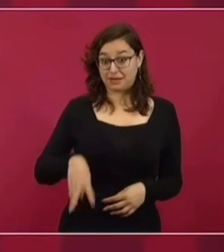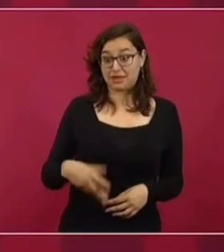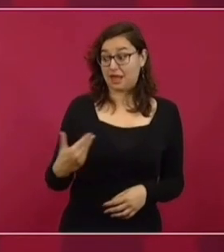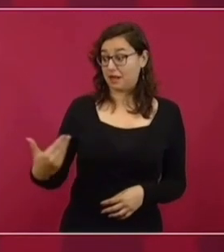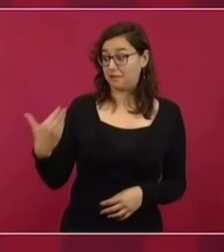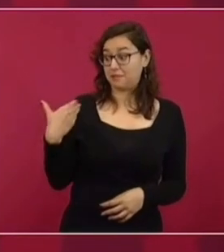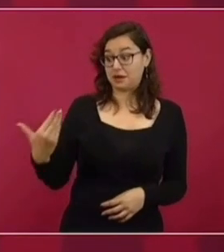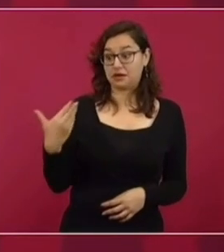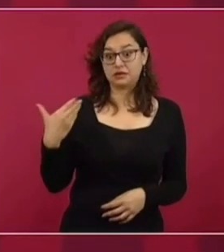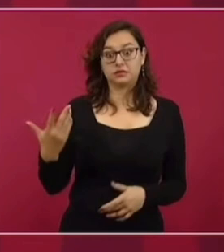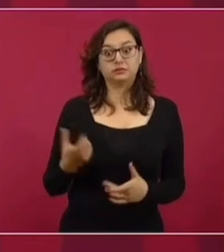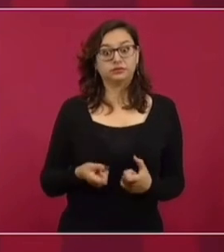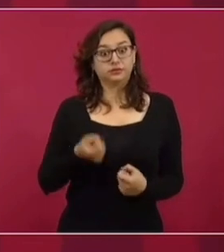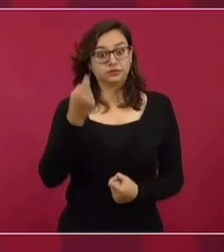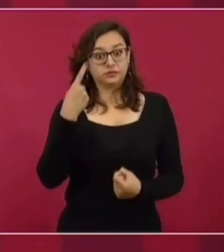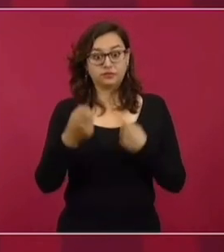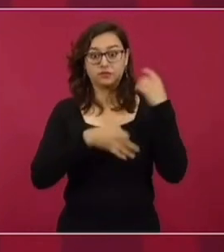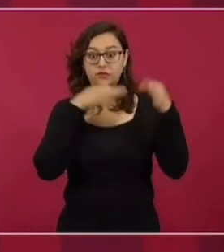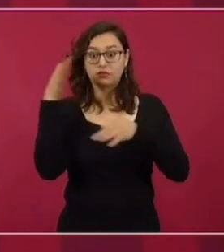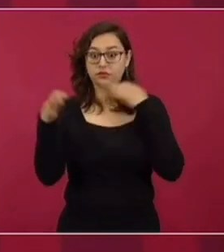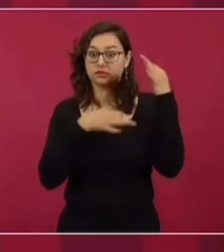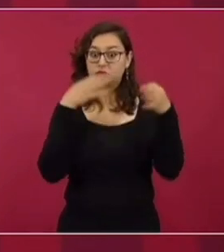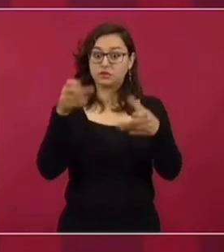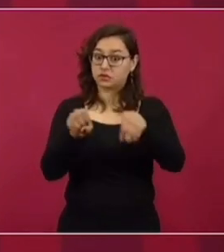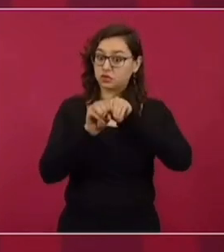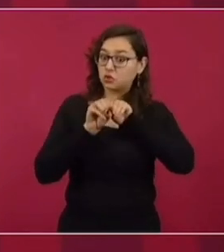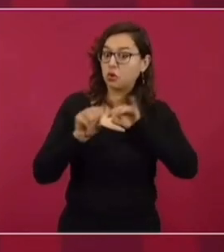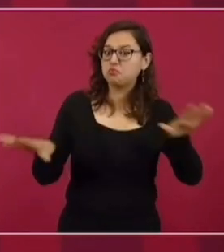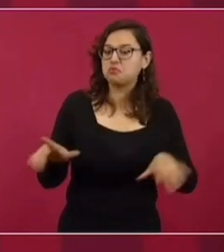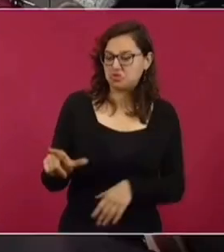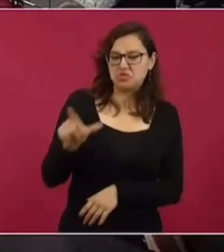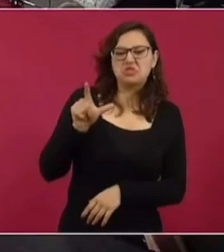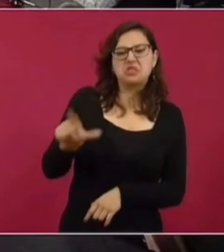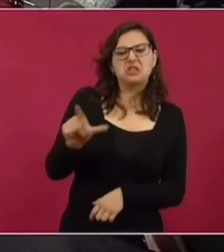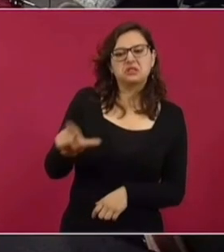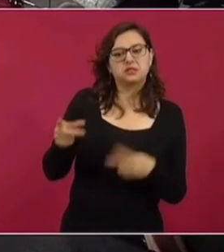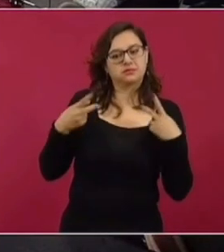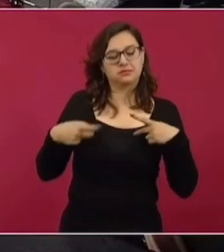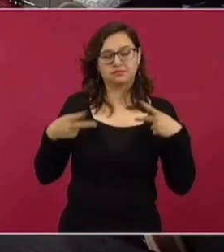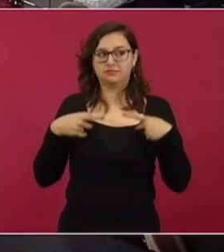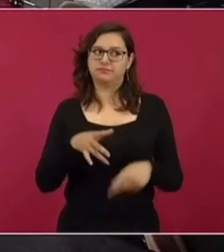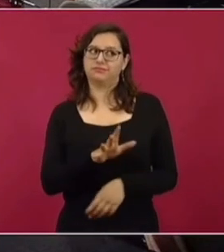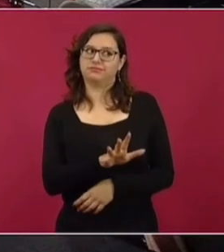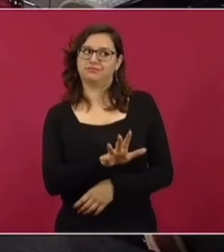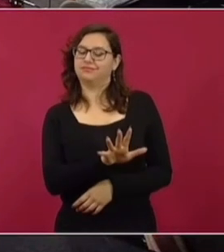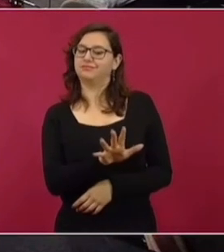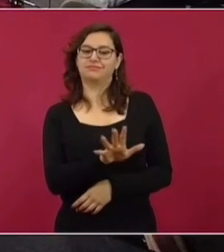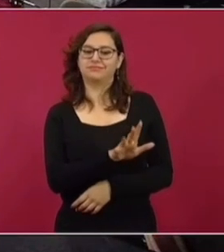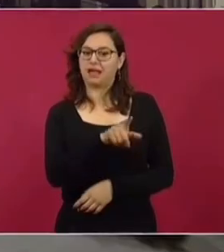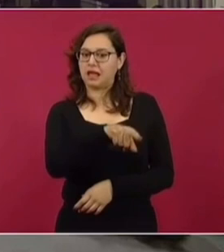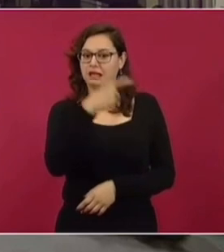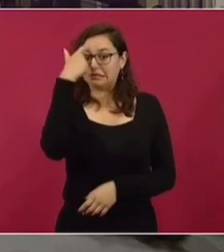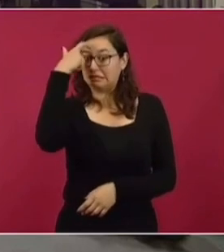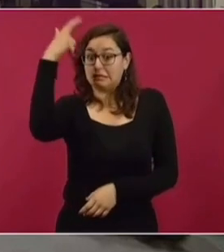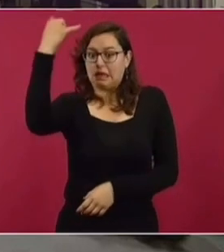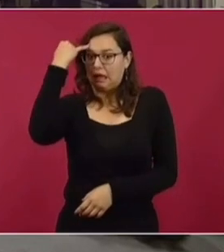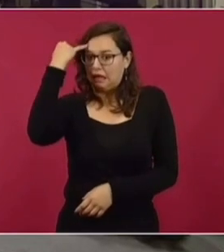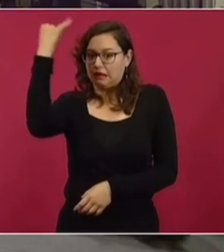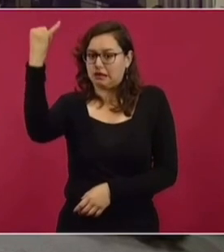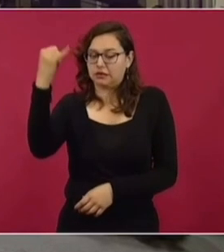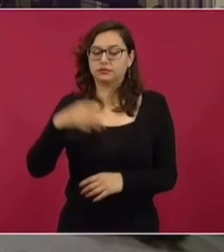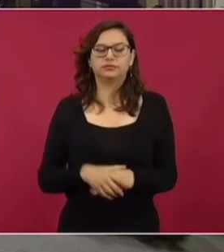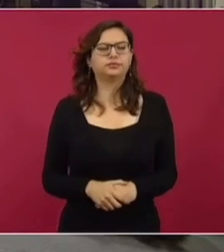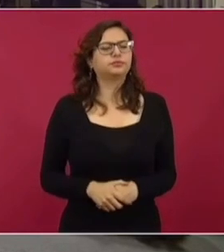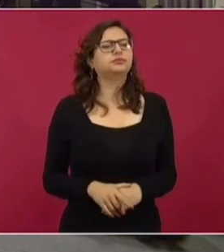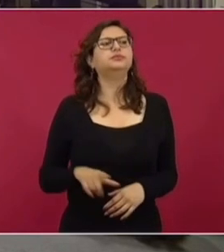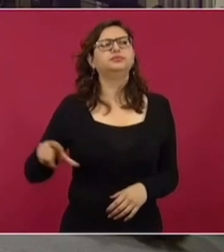redes y que algunos retomaron no tiene ningún soporte hasta el momento. Y en la hora, nos decía el gobernador que fue